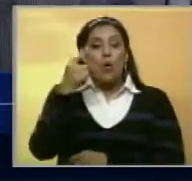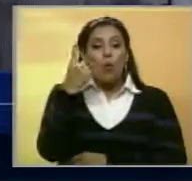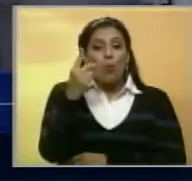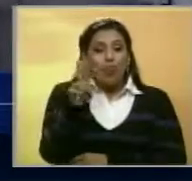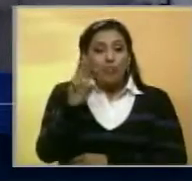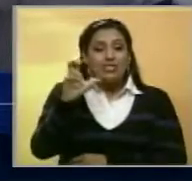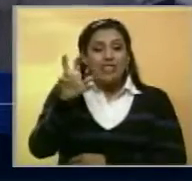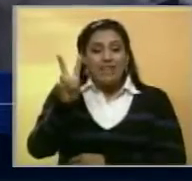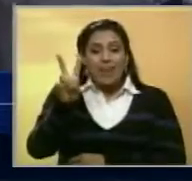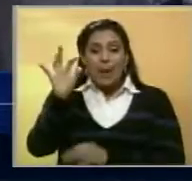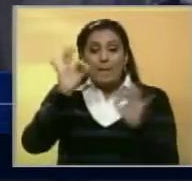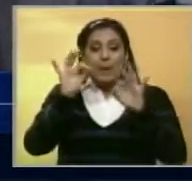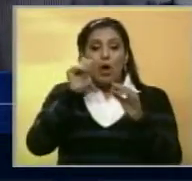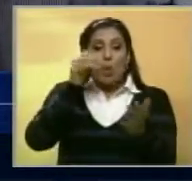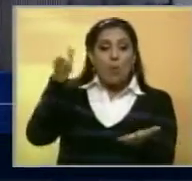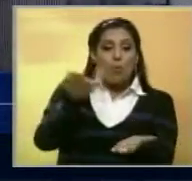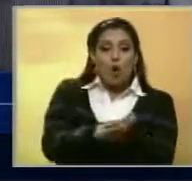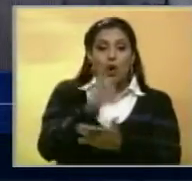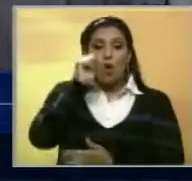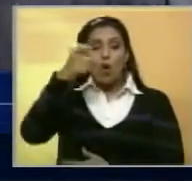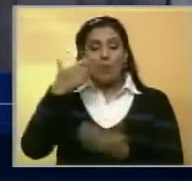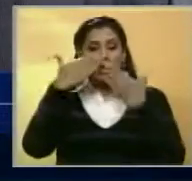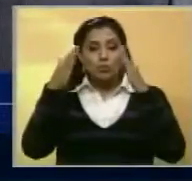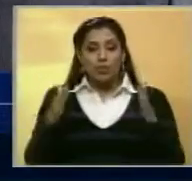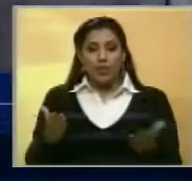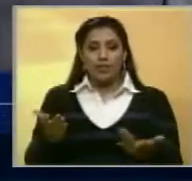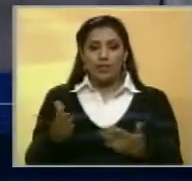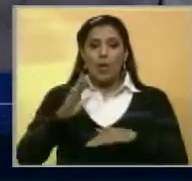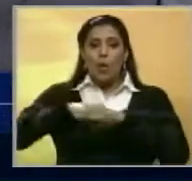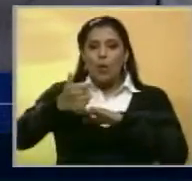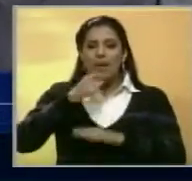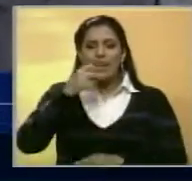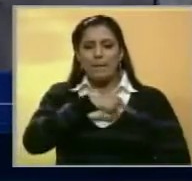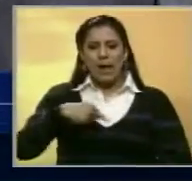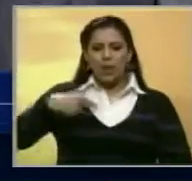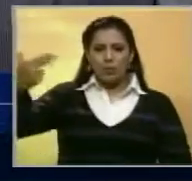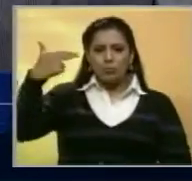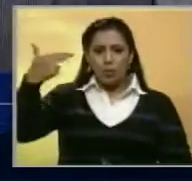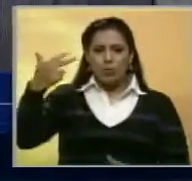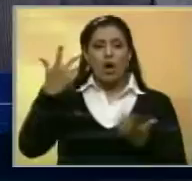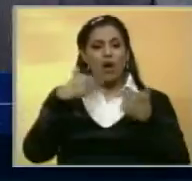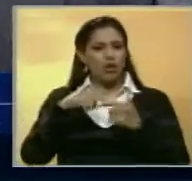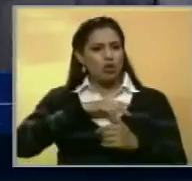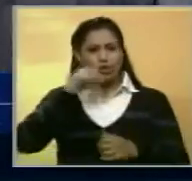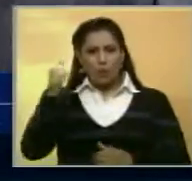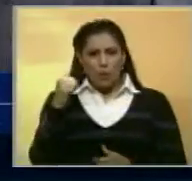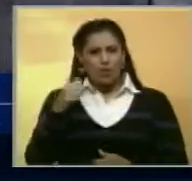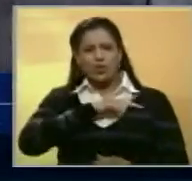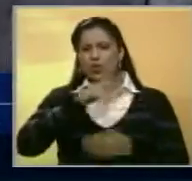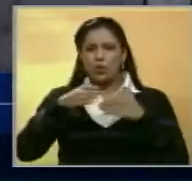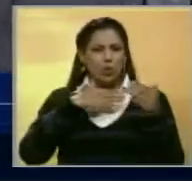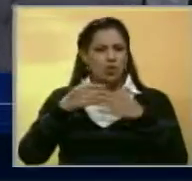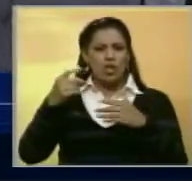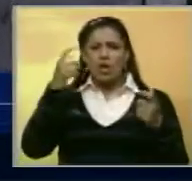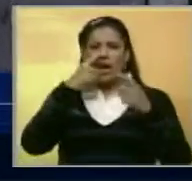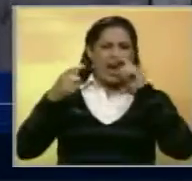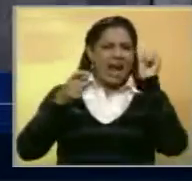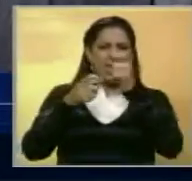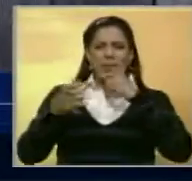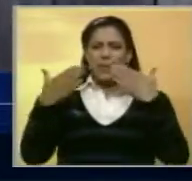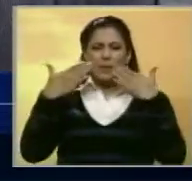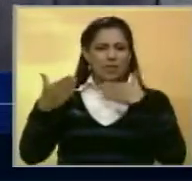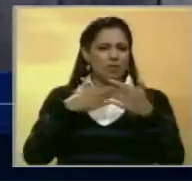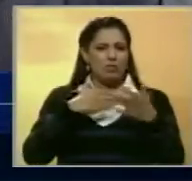la UCB se queda con un estudiante menos a manos de la delincuencia. Y vamos a manifestar, a pesar de que ya aquí están los cuerpos policiales, a pesar de que ya fuimos rociados con gas